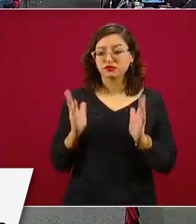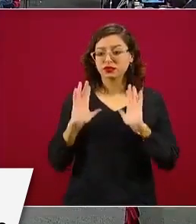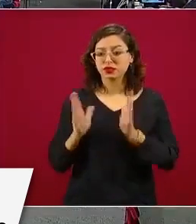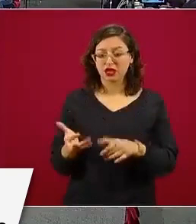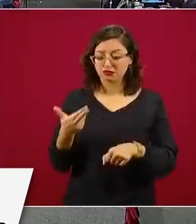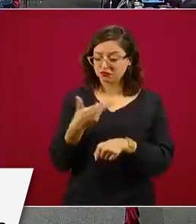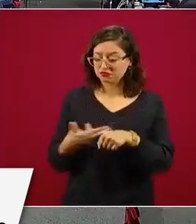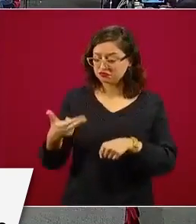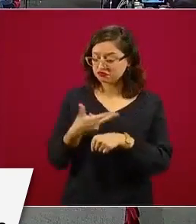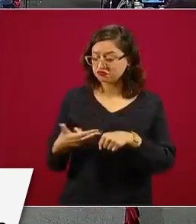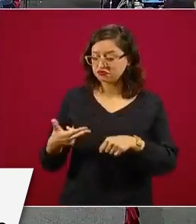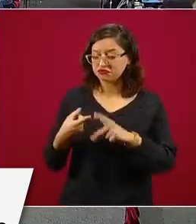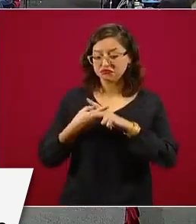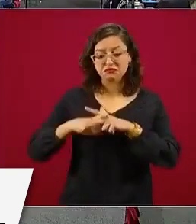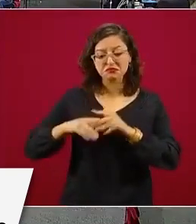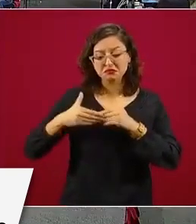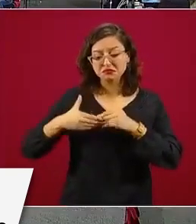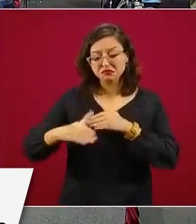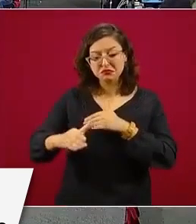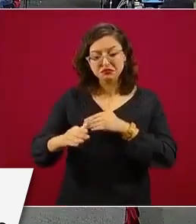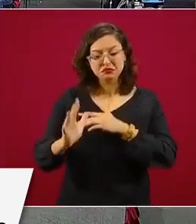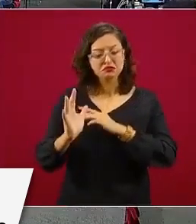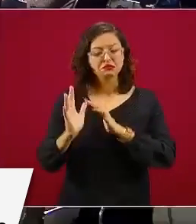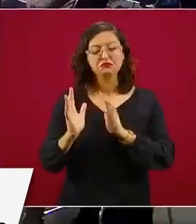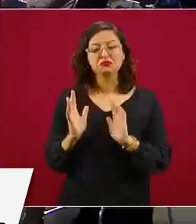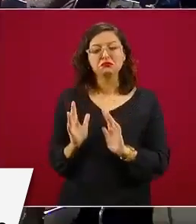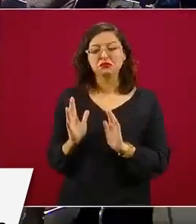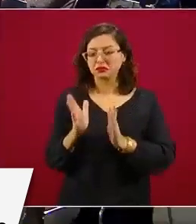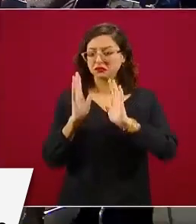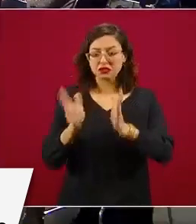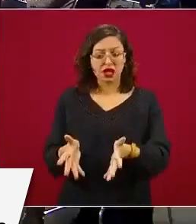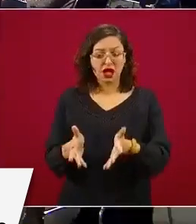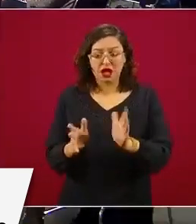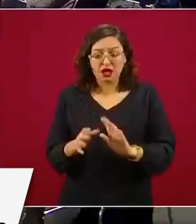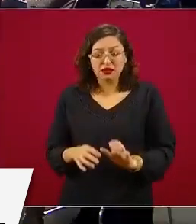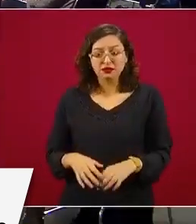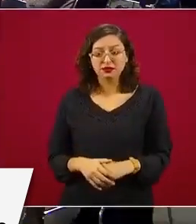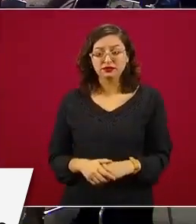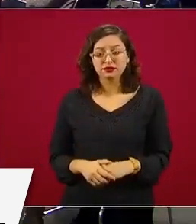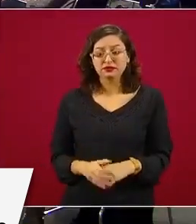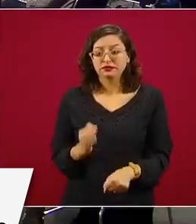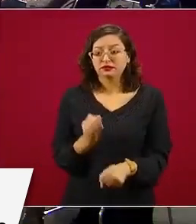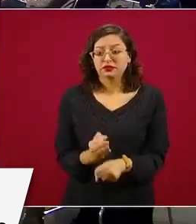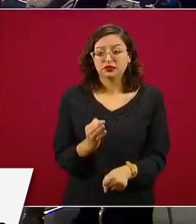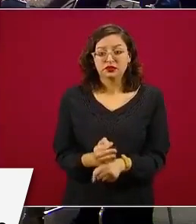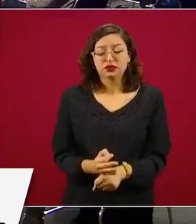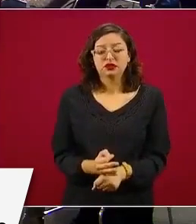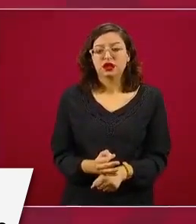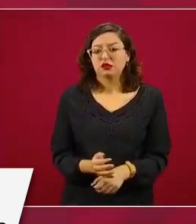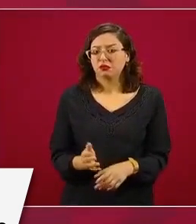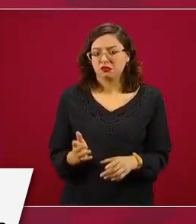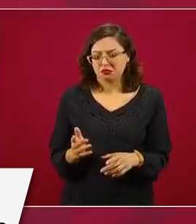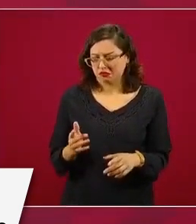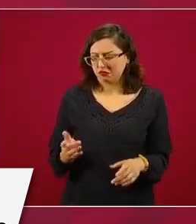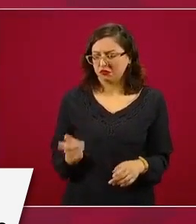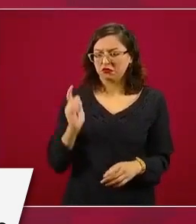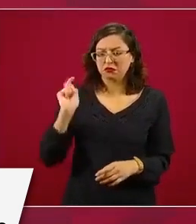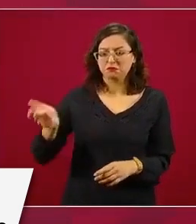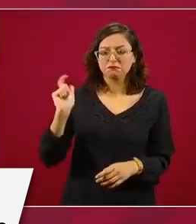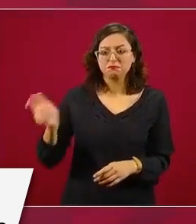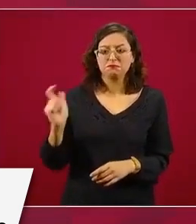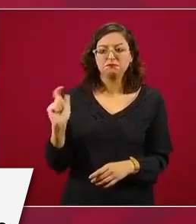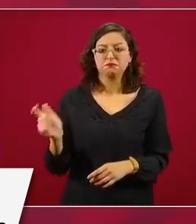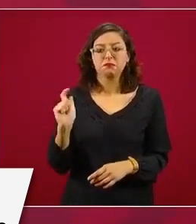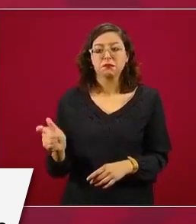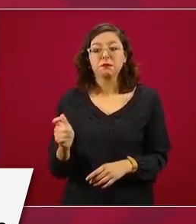pero el programa está en marcha, se está entregando apoyo, nada más